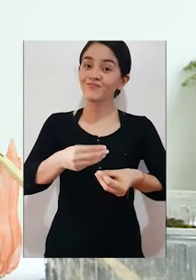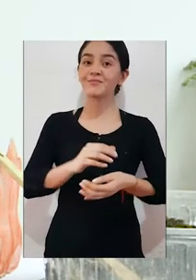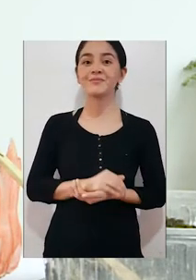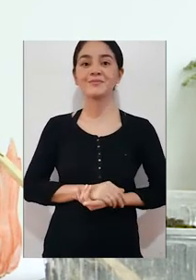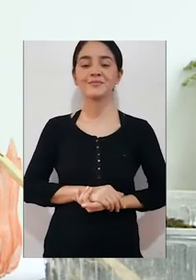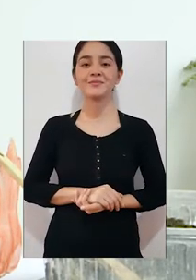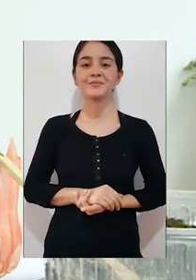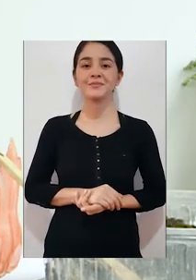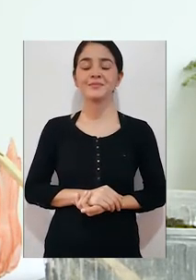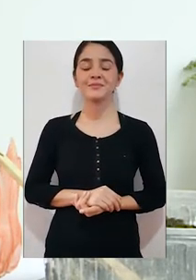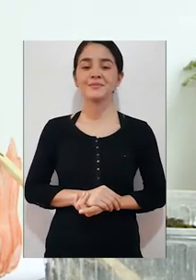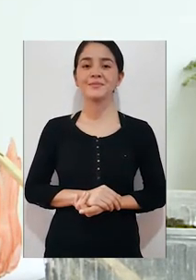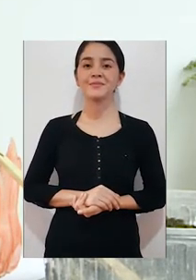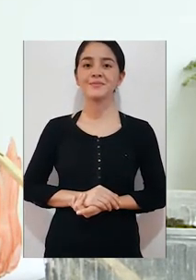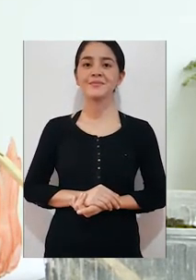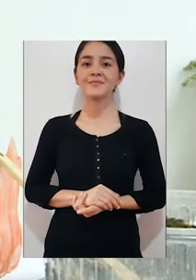Así.